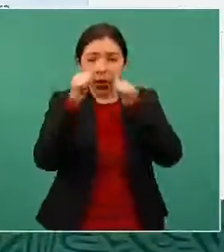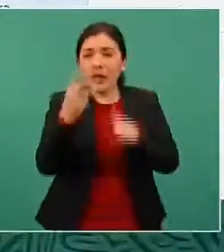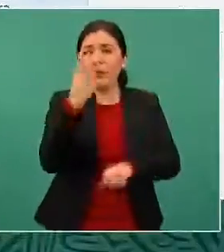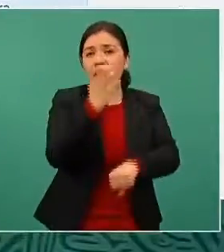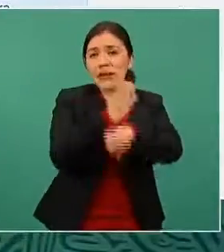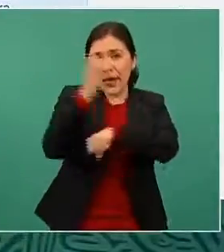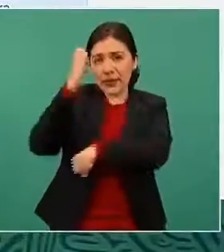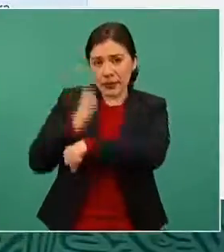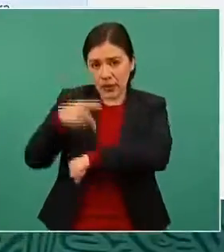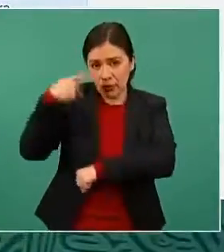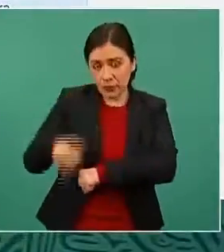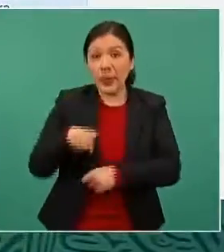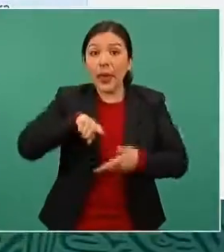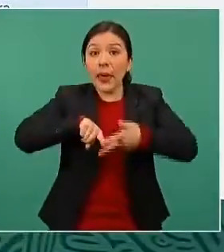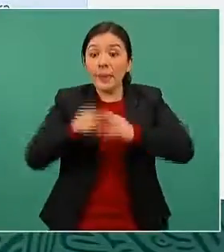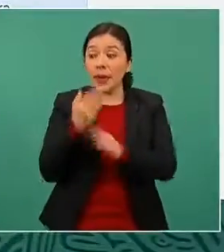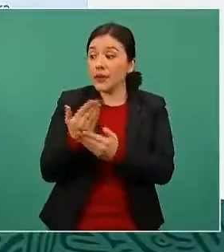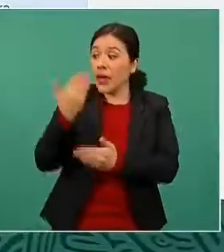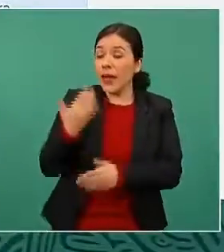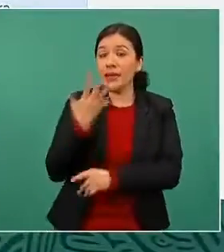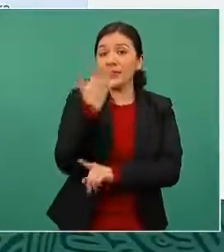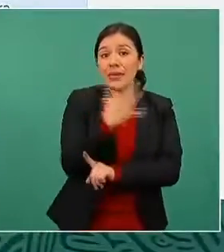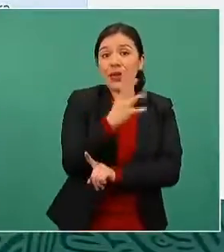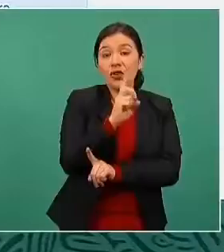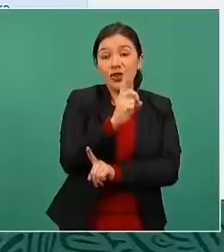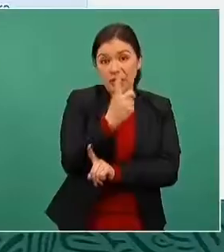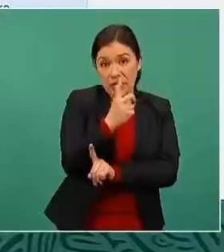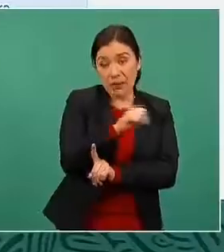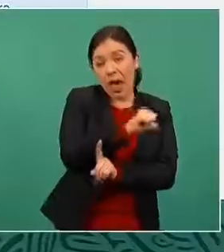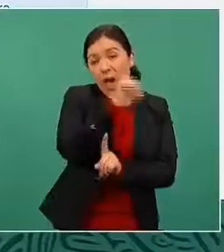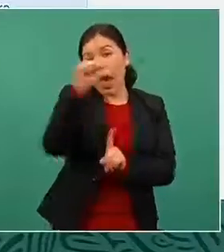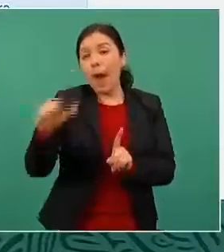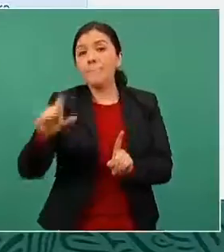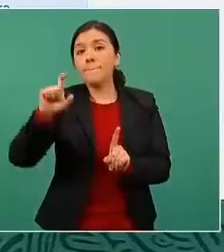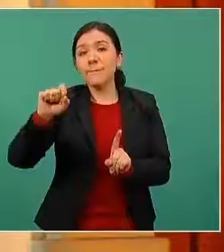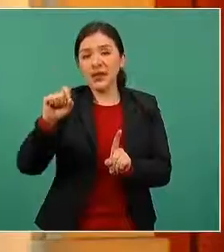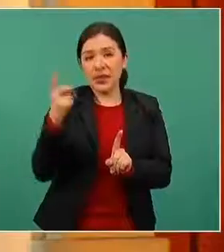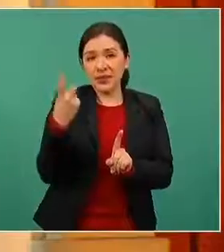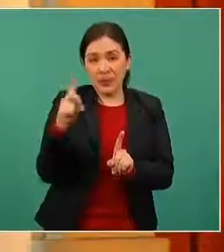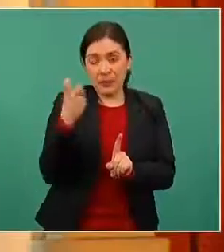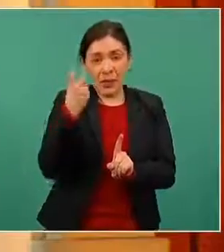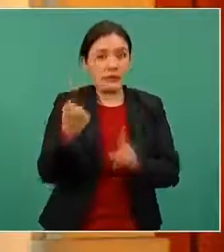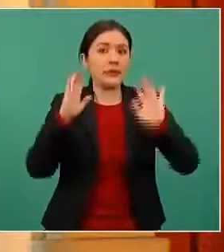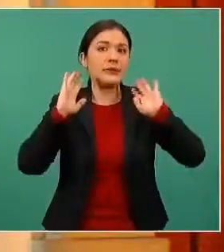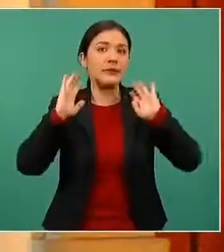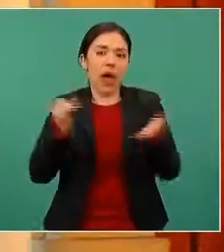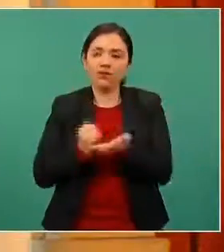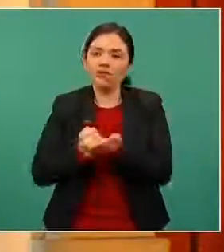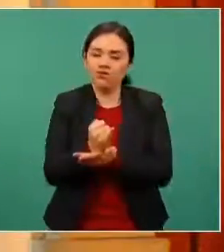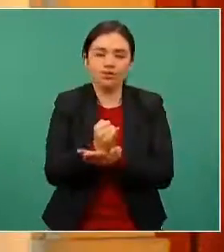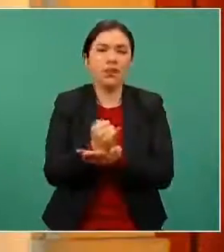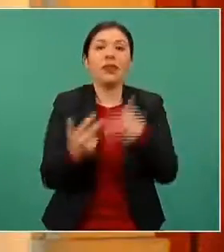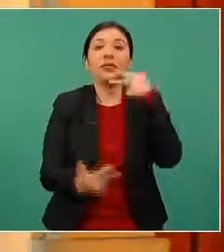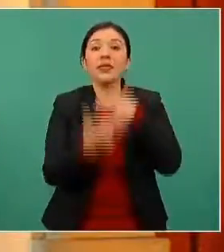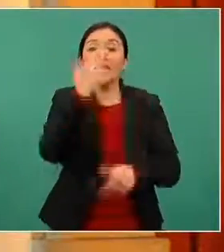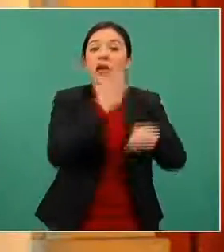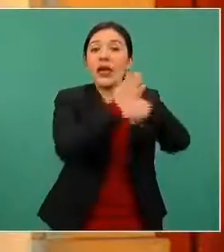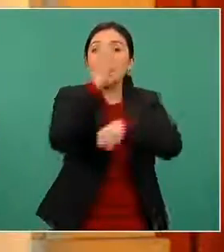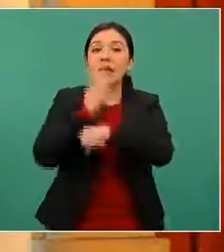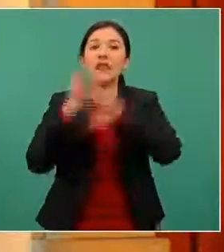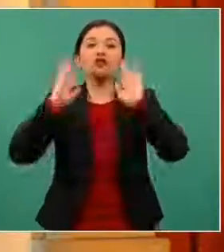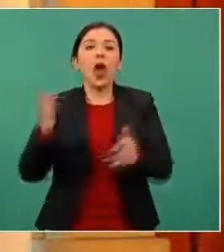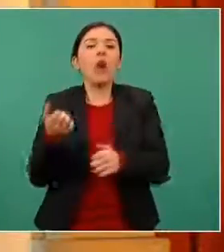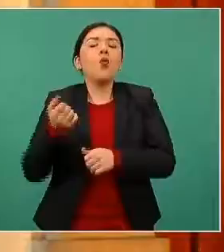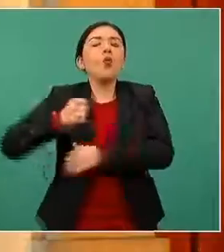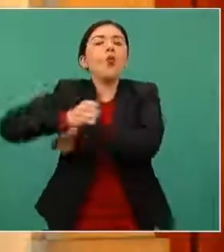federativas del 5 de diciembre al día 20. Ya está concluido esos 13 estados, ya están en los